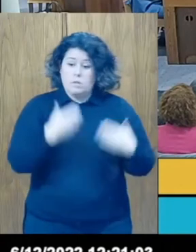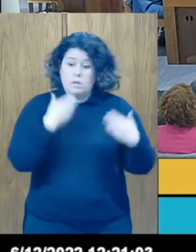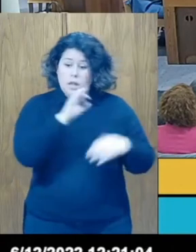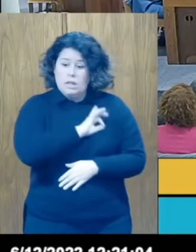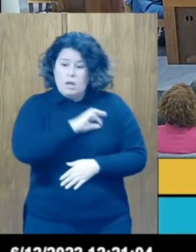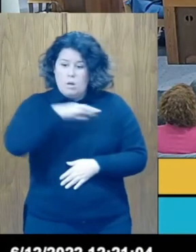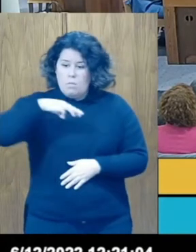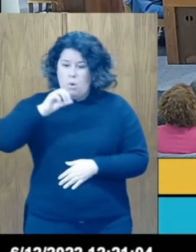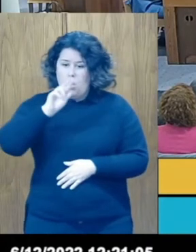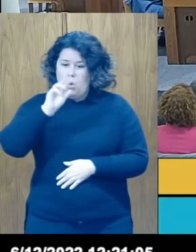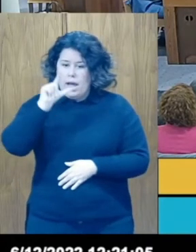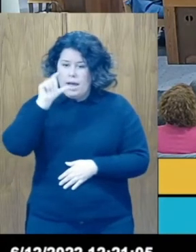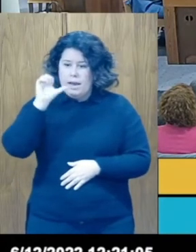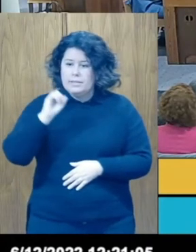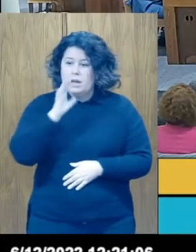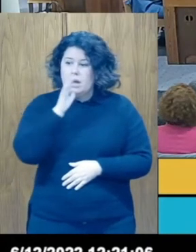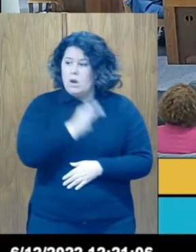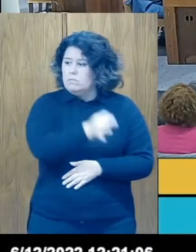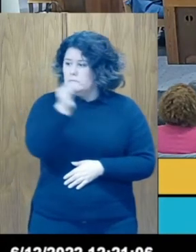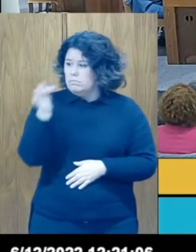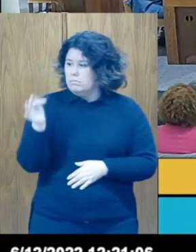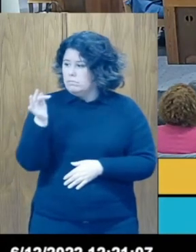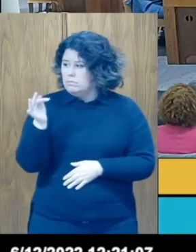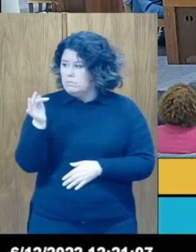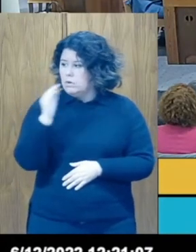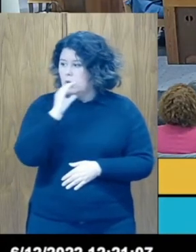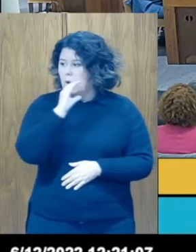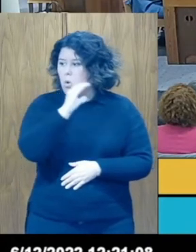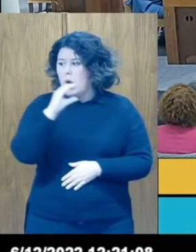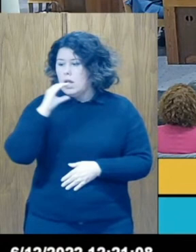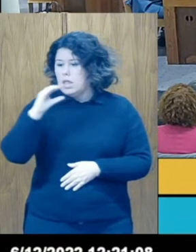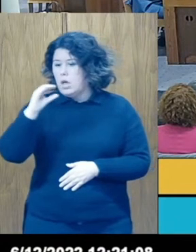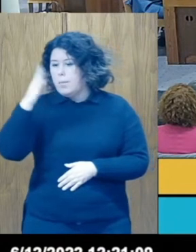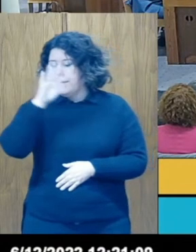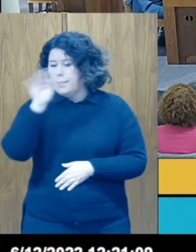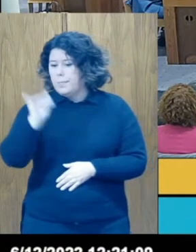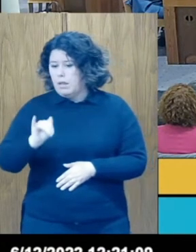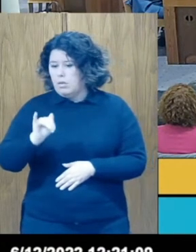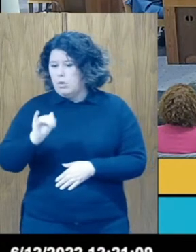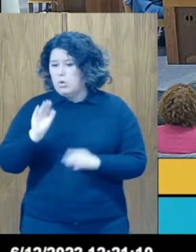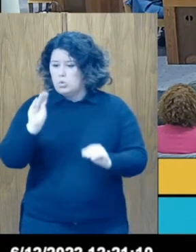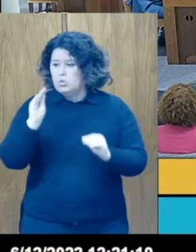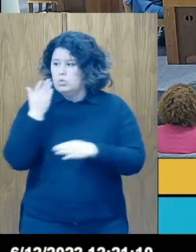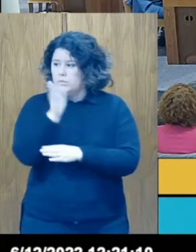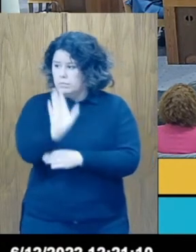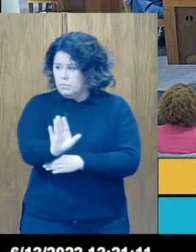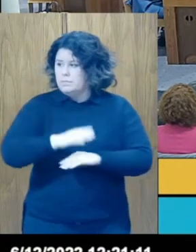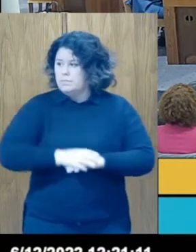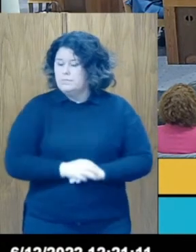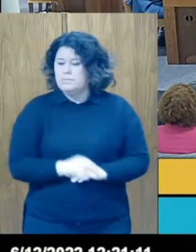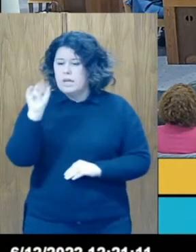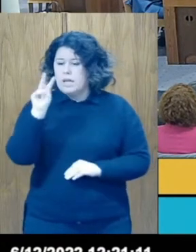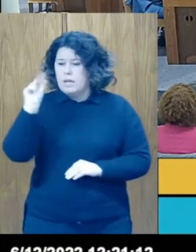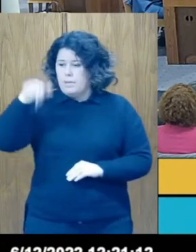Es el turno de intervención de coalición por el Bierzo. Tiene la palabra su portavoz, don Iván Alonso. Por cierto,